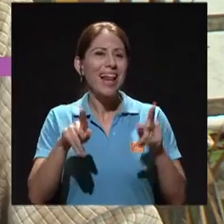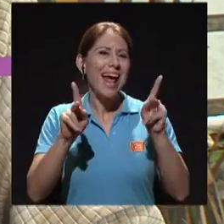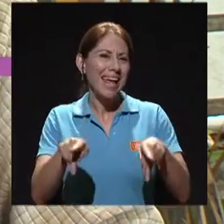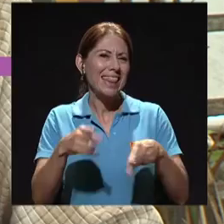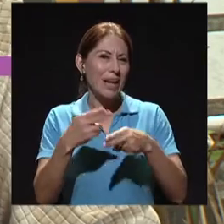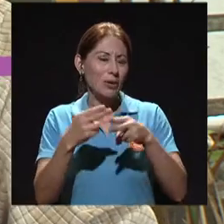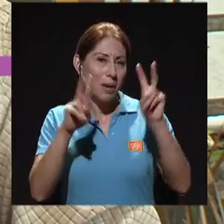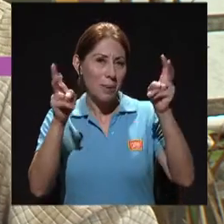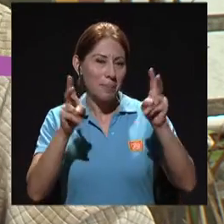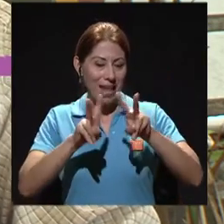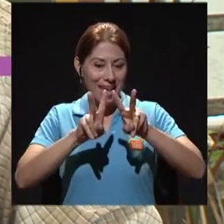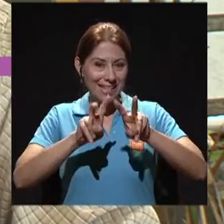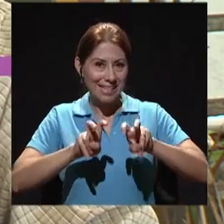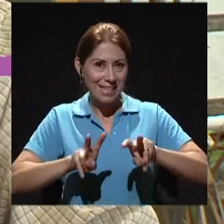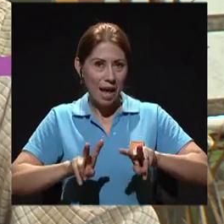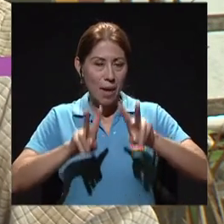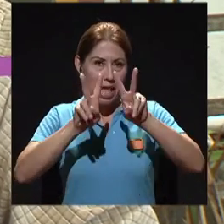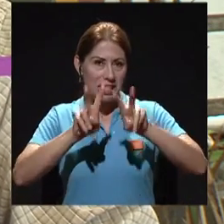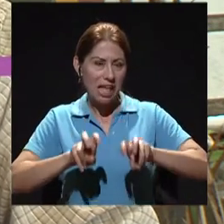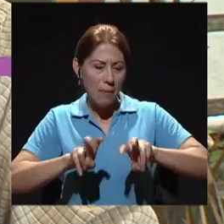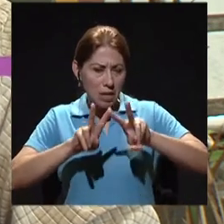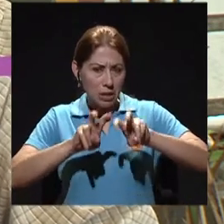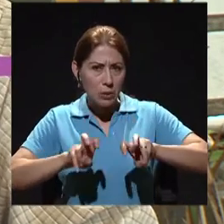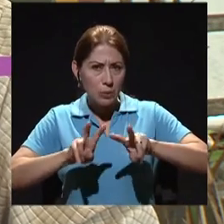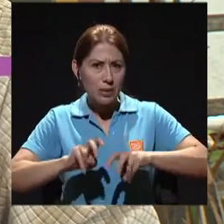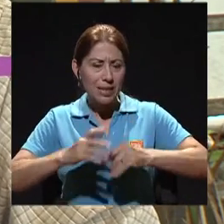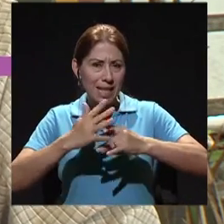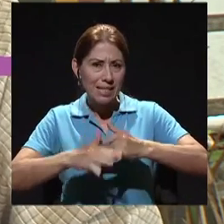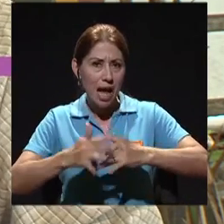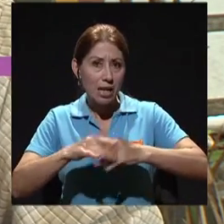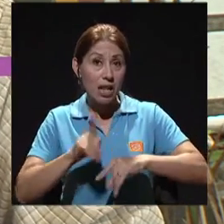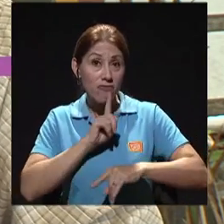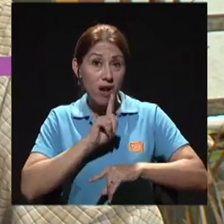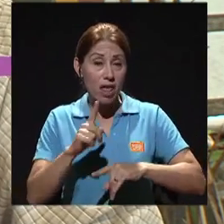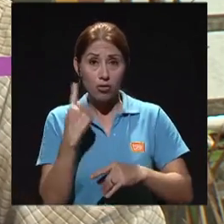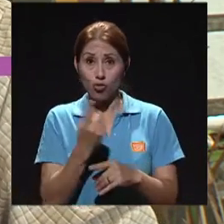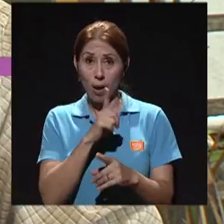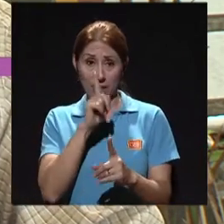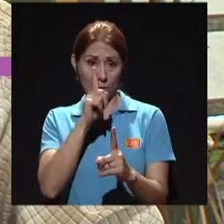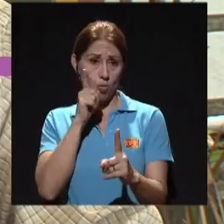gente lo llama normalmente, ¿verdad? En realidad no es un solo tipo.